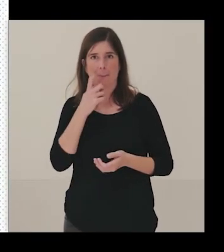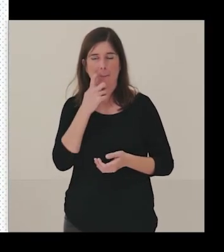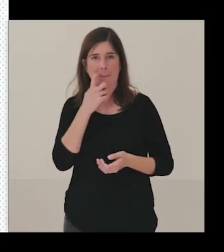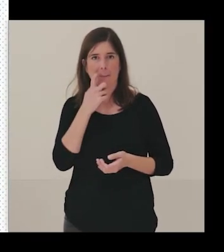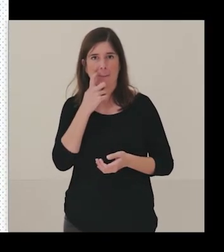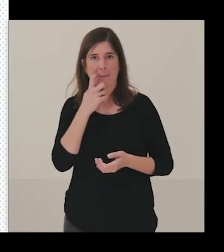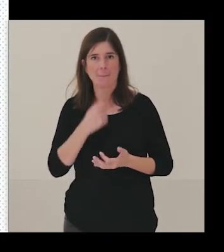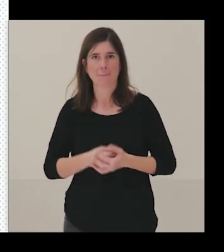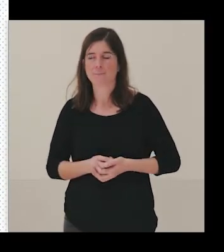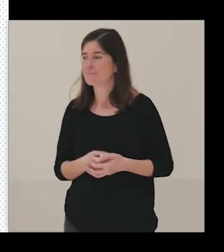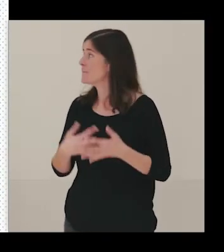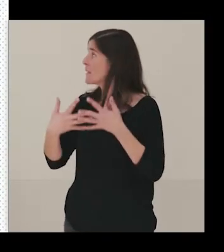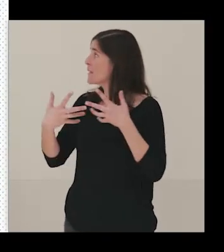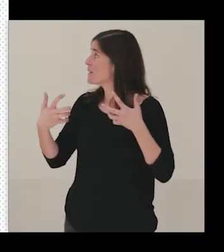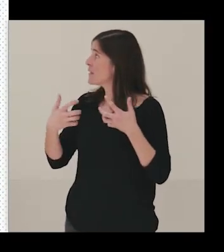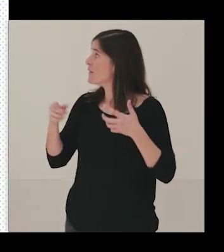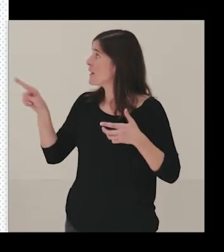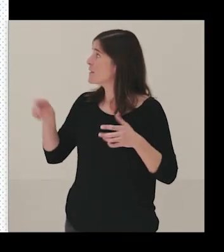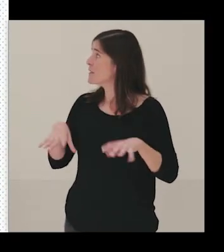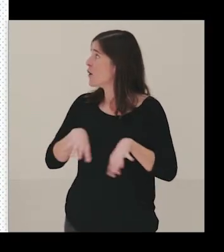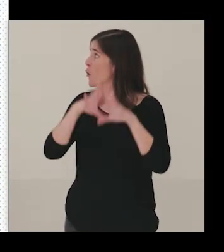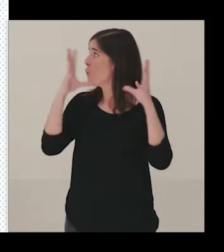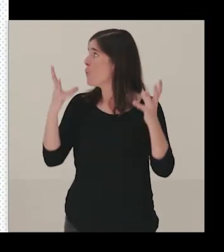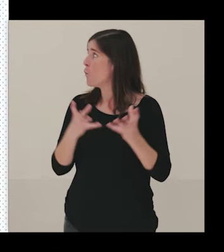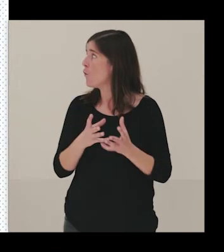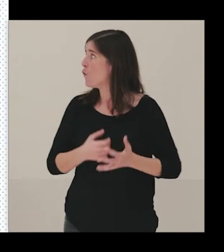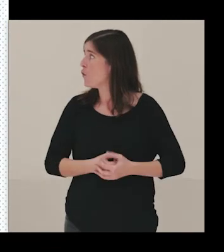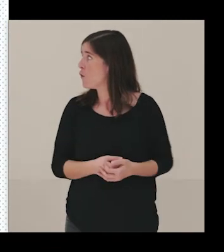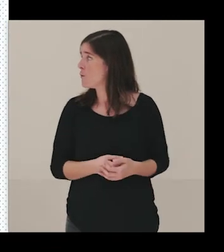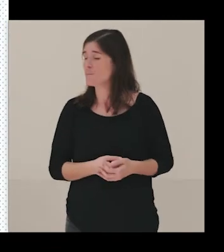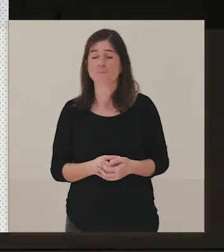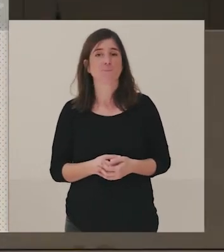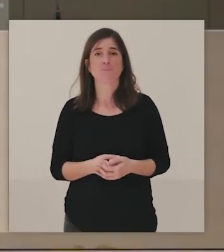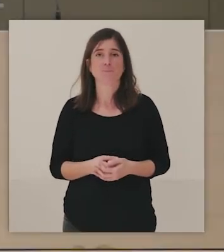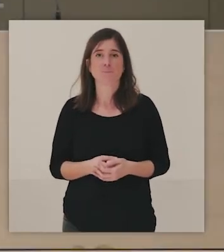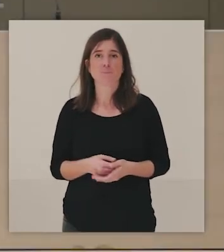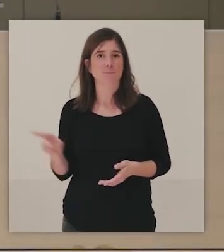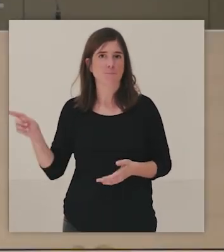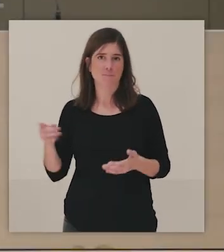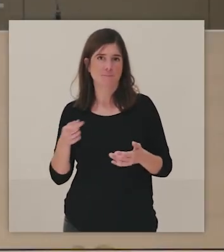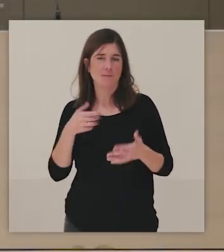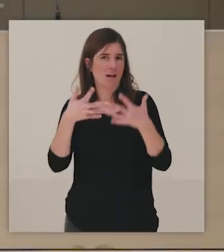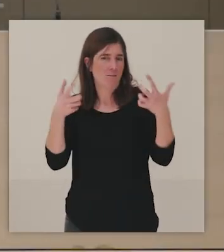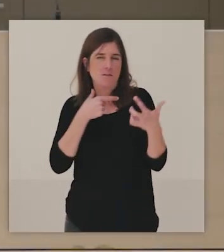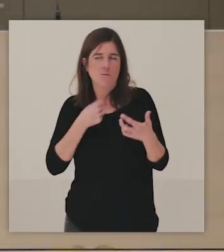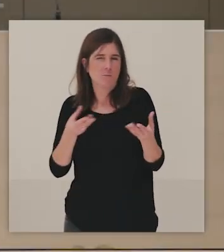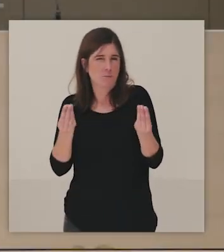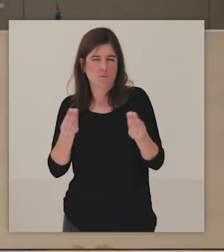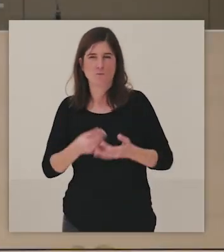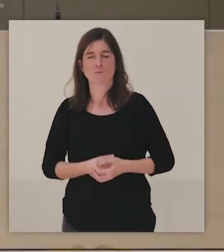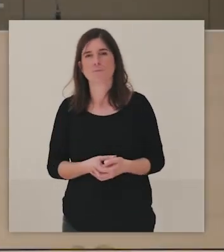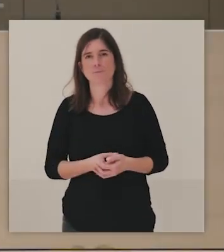mundo tiene está en los muchos mundos que el mundo contiene. Yo creo que cualquier frase de Galeano es como para,